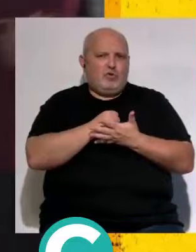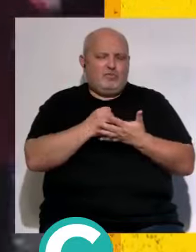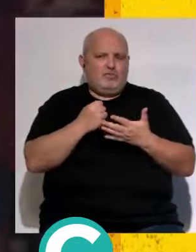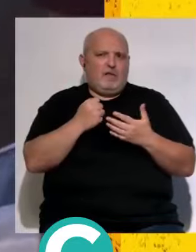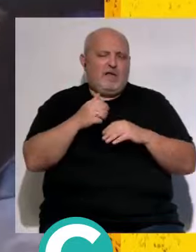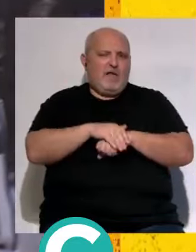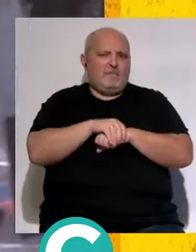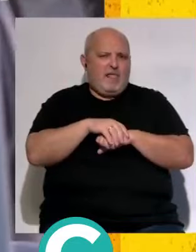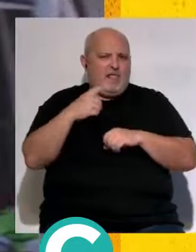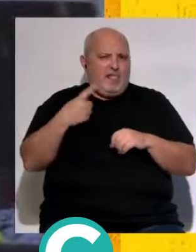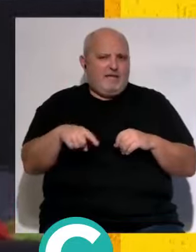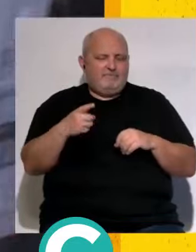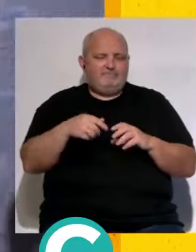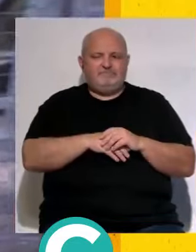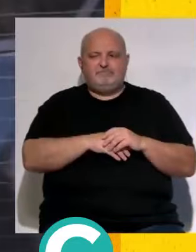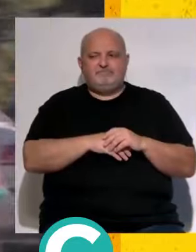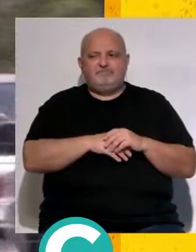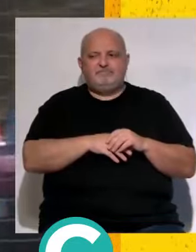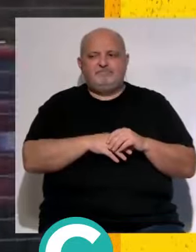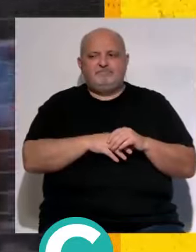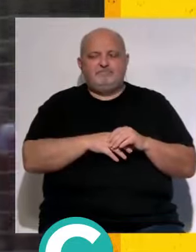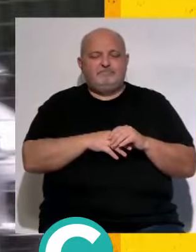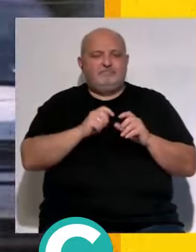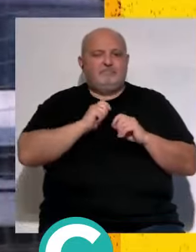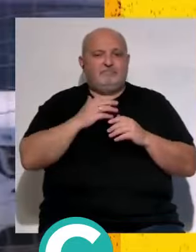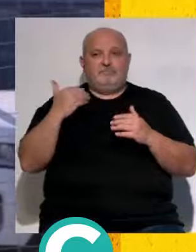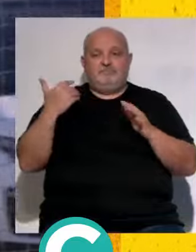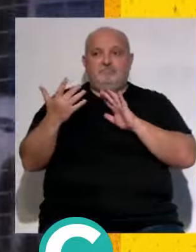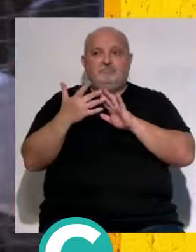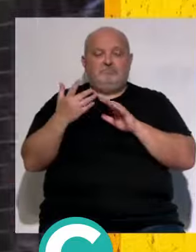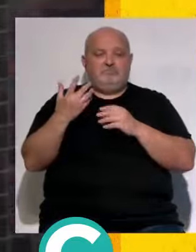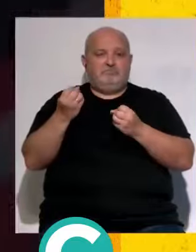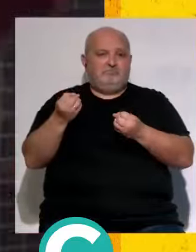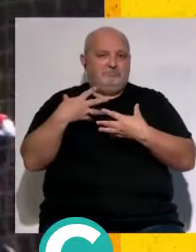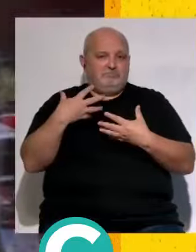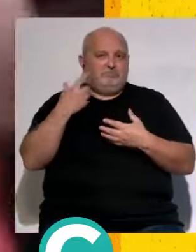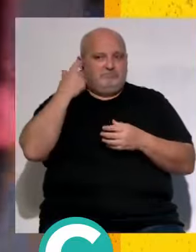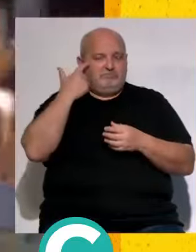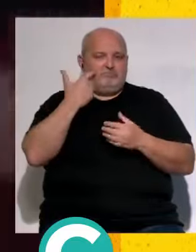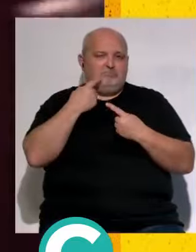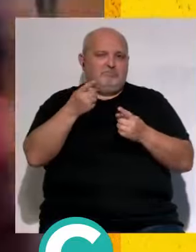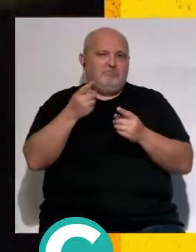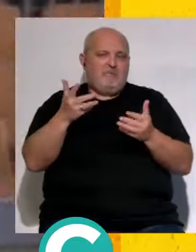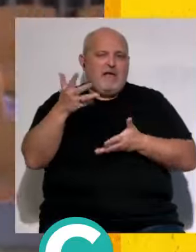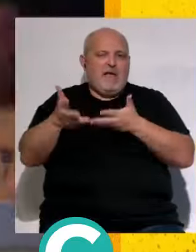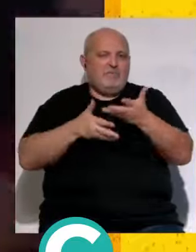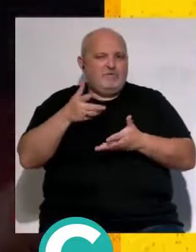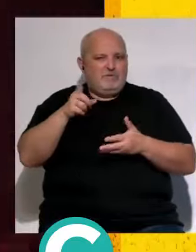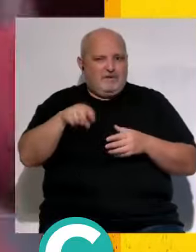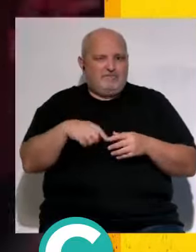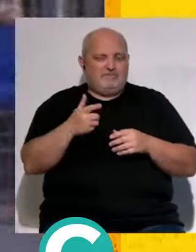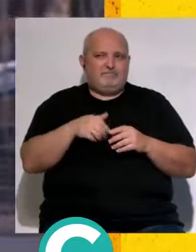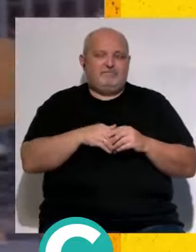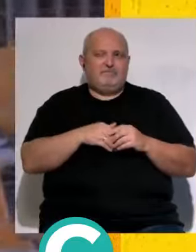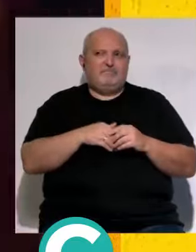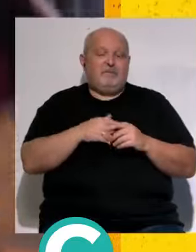amistad y pues bueno cuando bueno hace poco hablé con él para para darle ahí un poquito de ánimo porque la